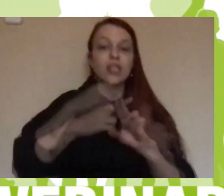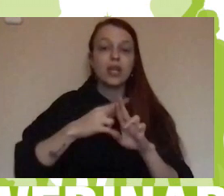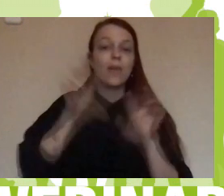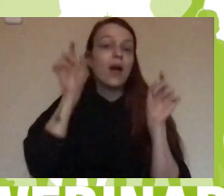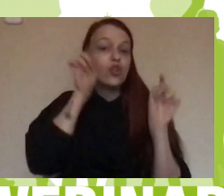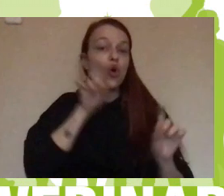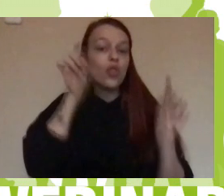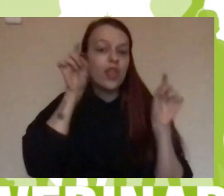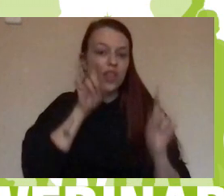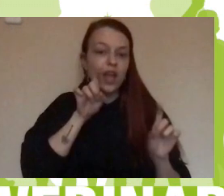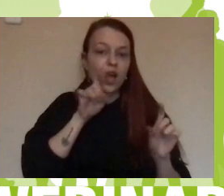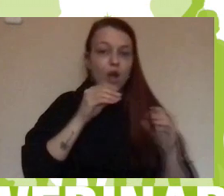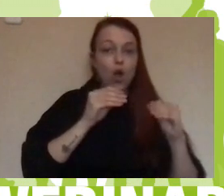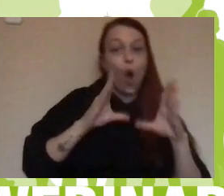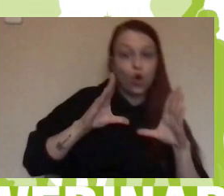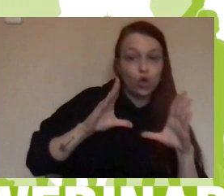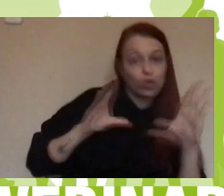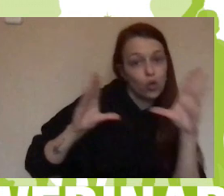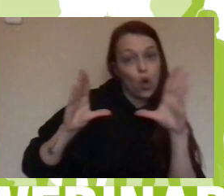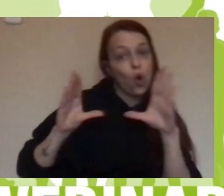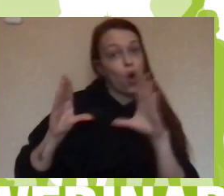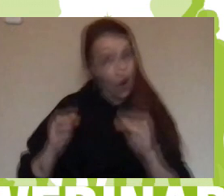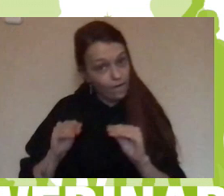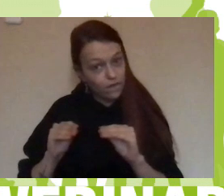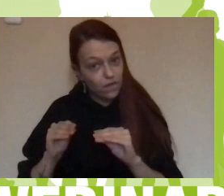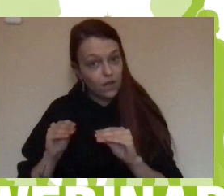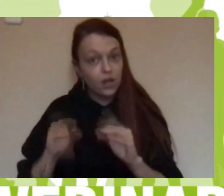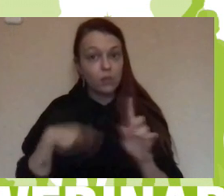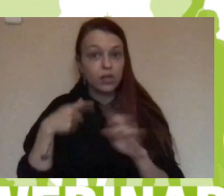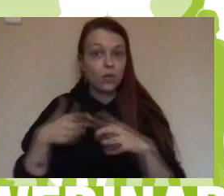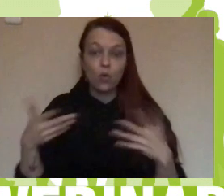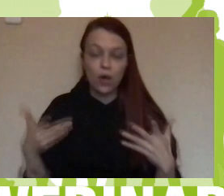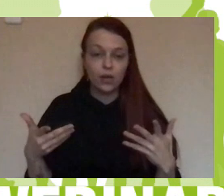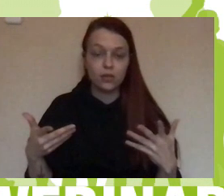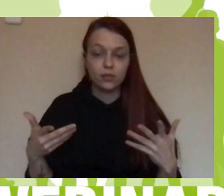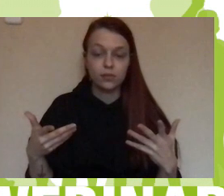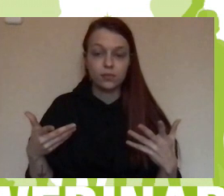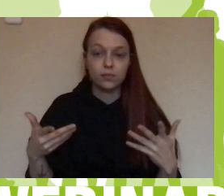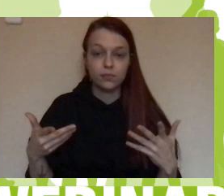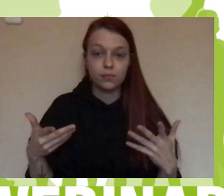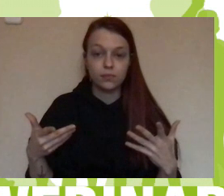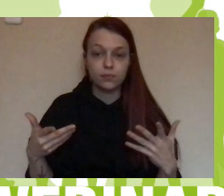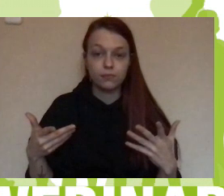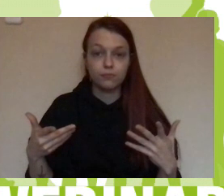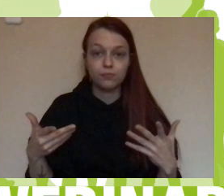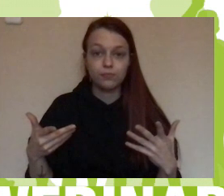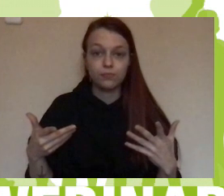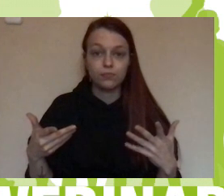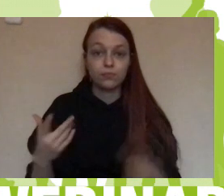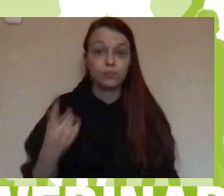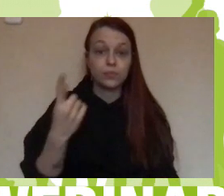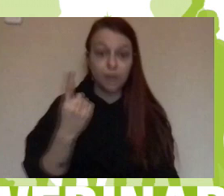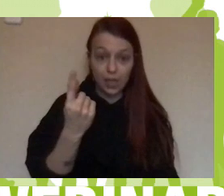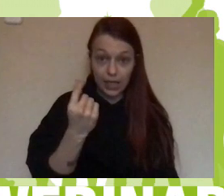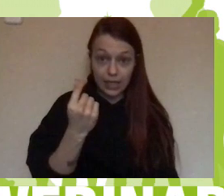On-Off, que lo que pretendimos, con los objetivos que planteamos, es una dotación económica